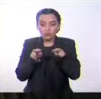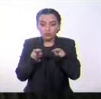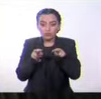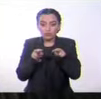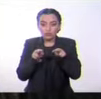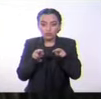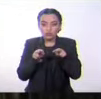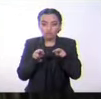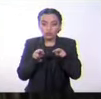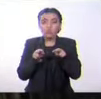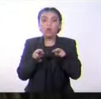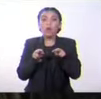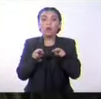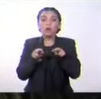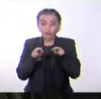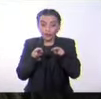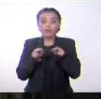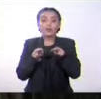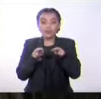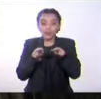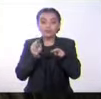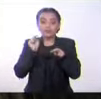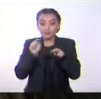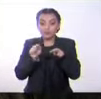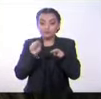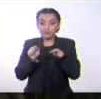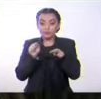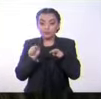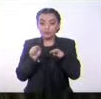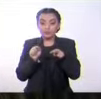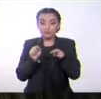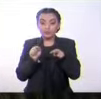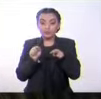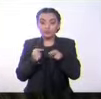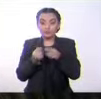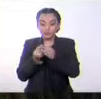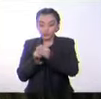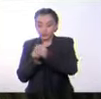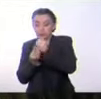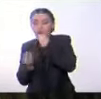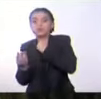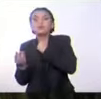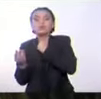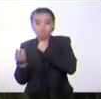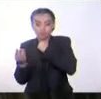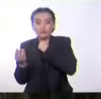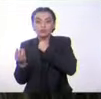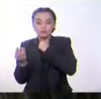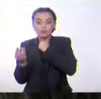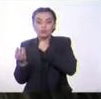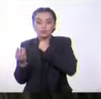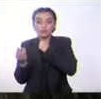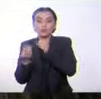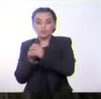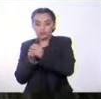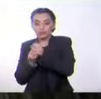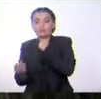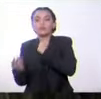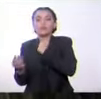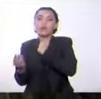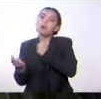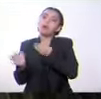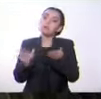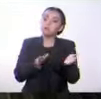Muy bien. Este animal también es ovíparo. Posiblemente este animal